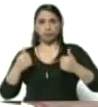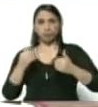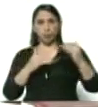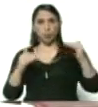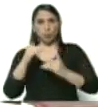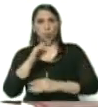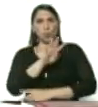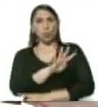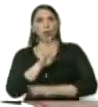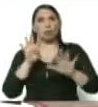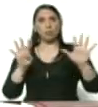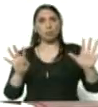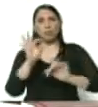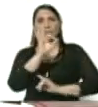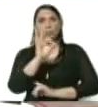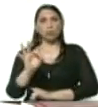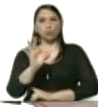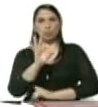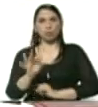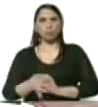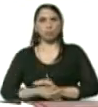49%.